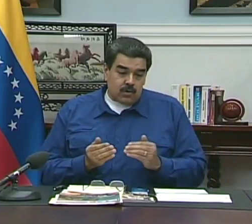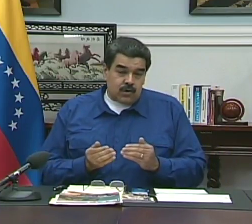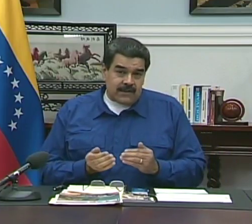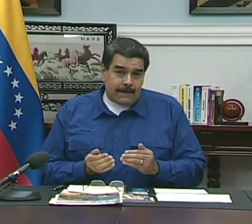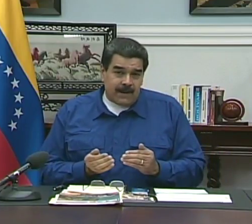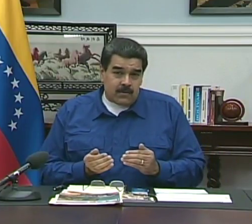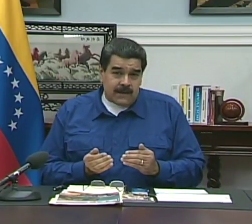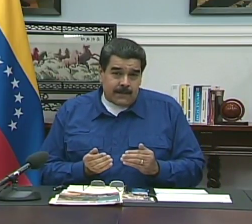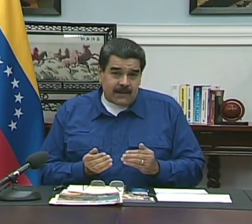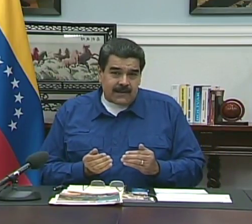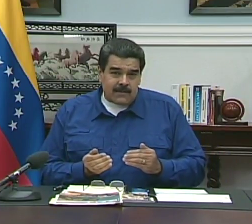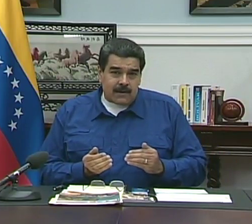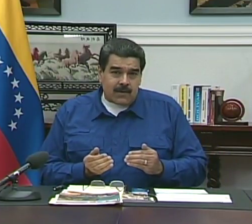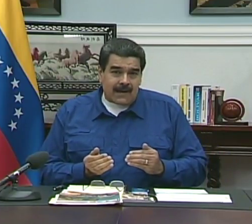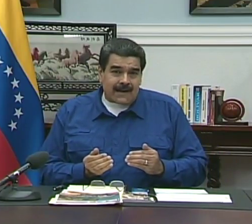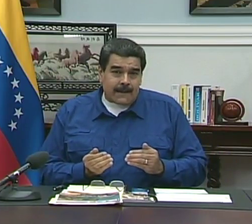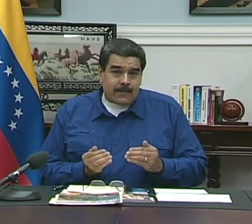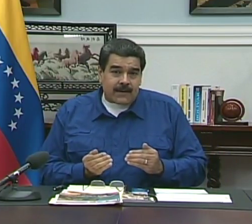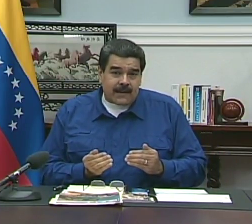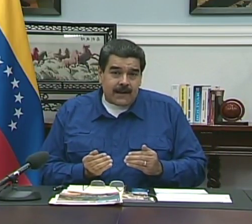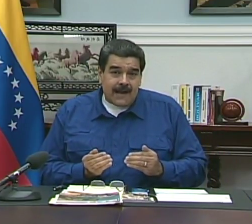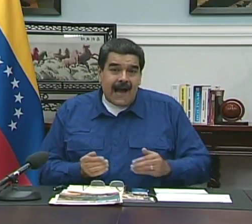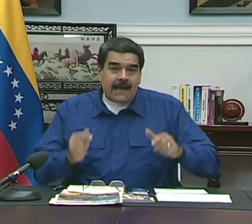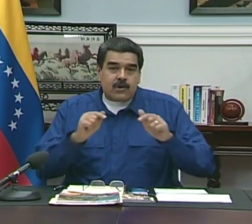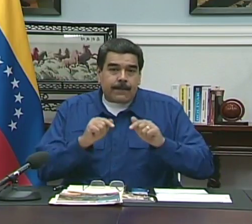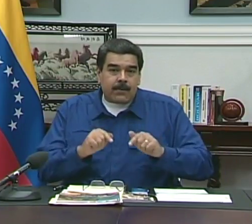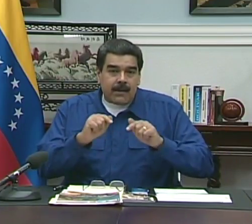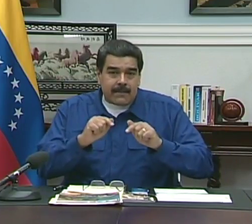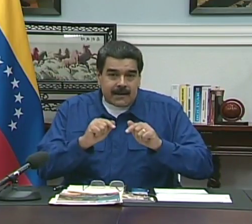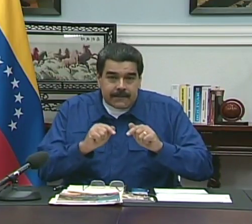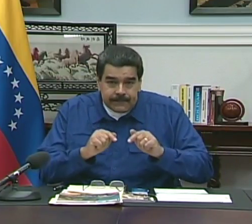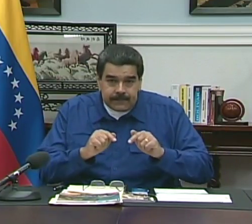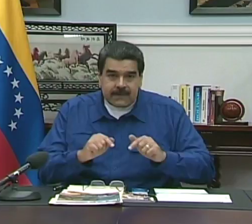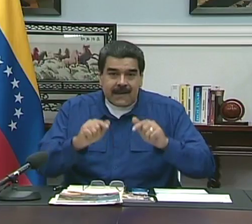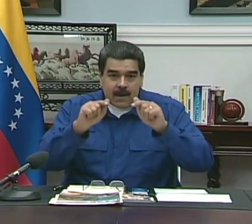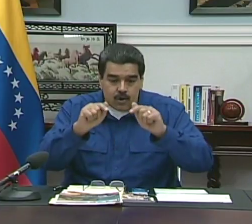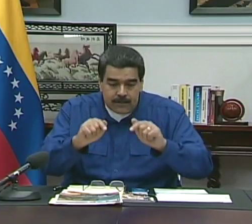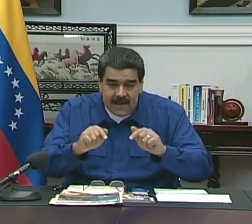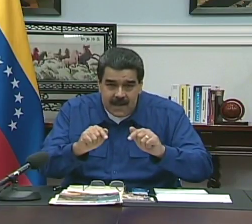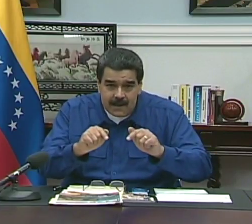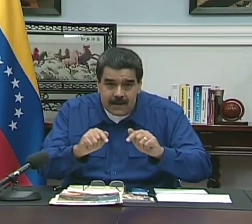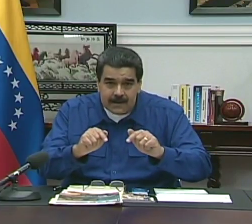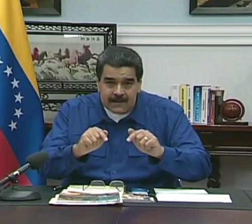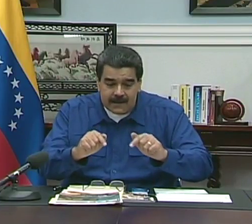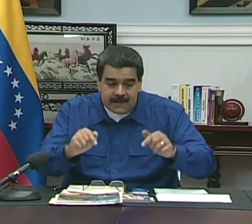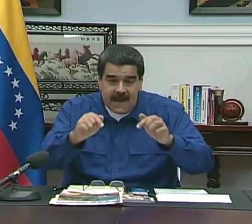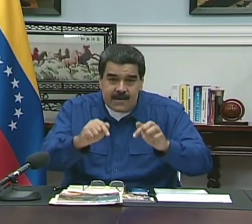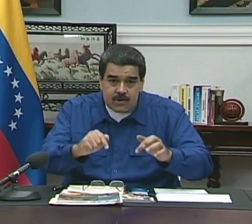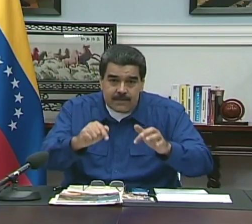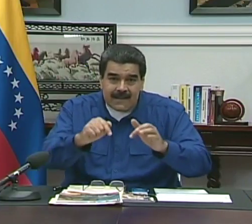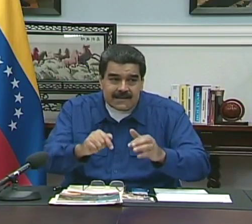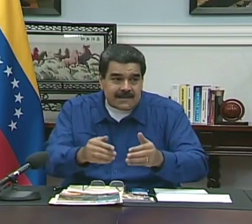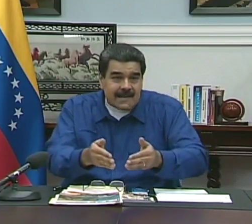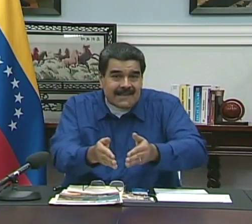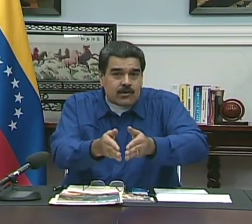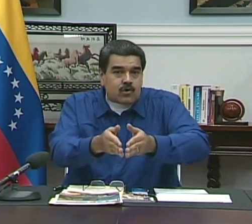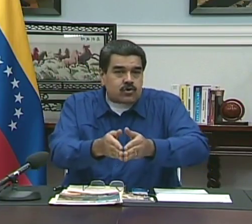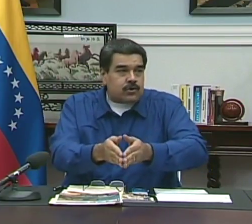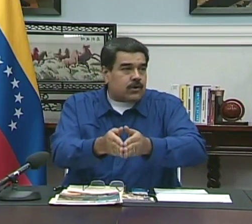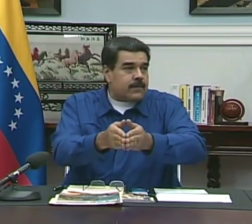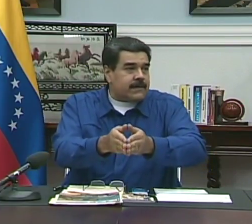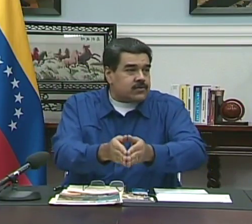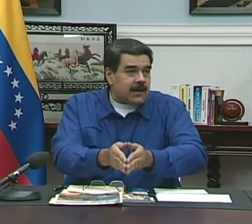Yo hago todas estas preguntas Porque tenemos que buscarle Respuestas A estos problemas De la economía De este año 2017